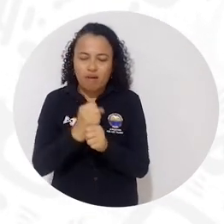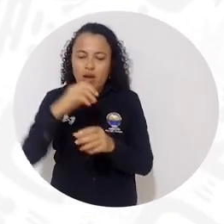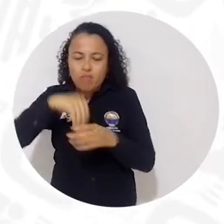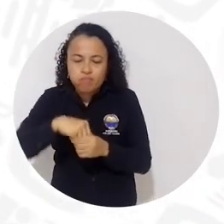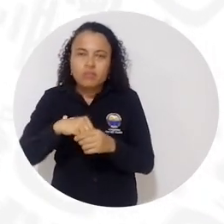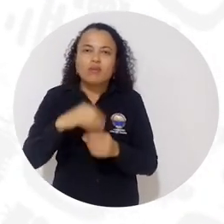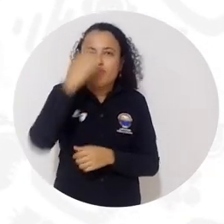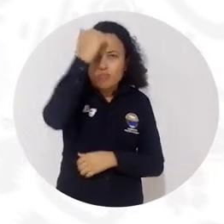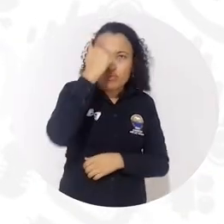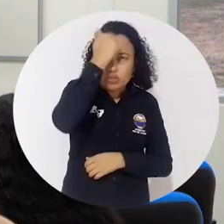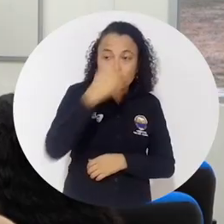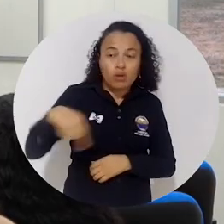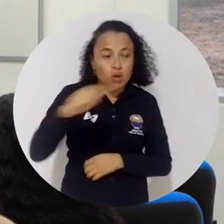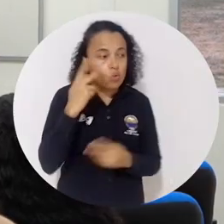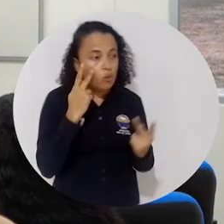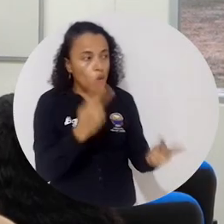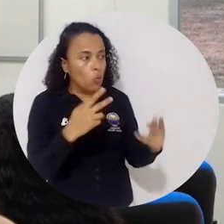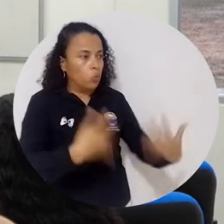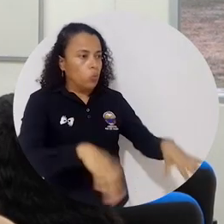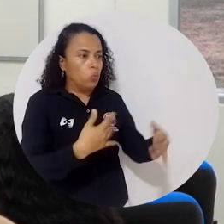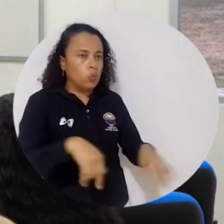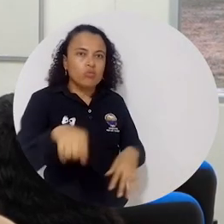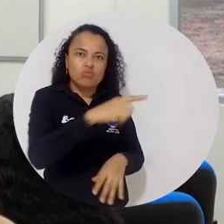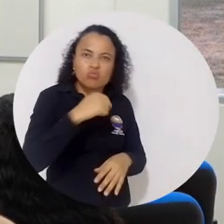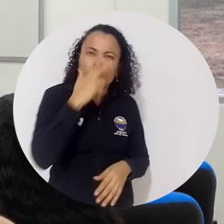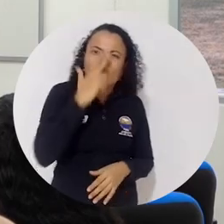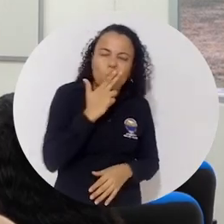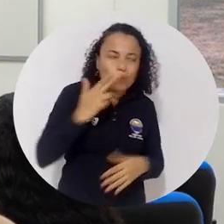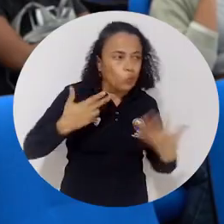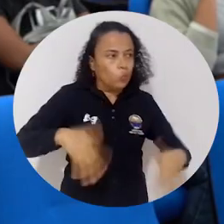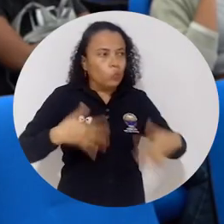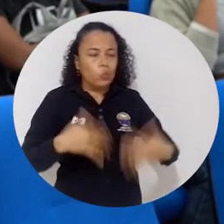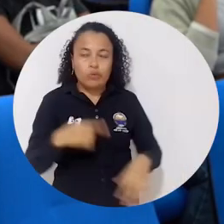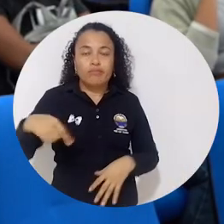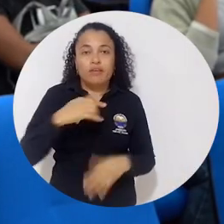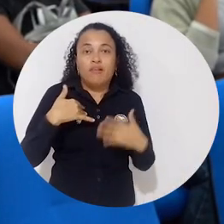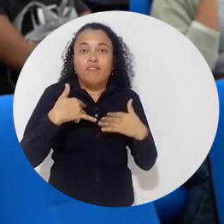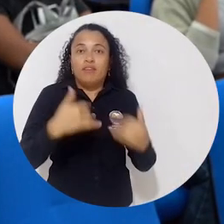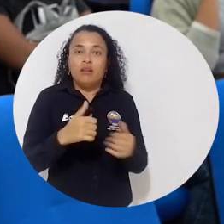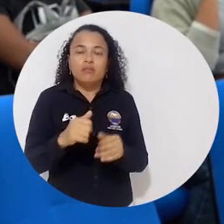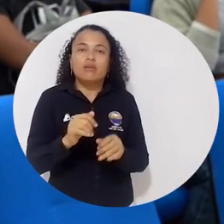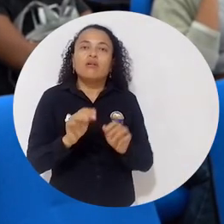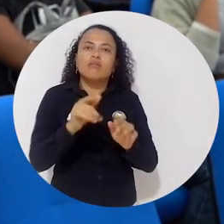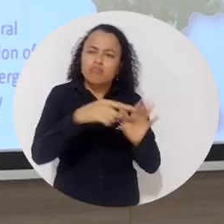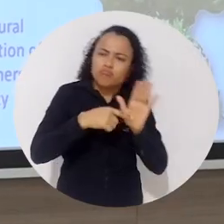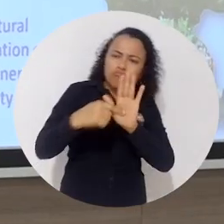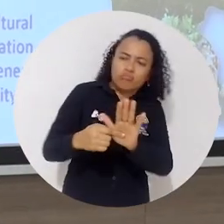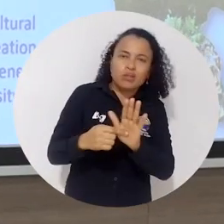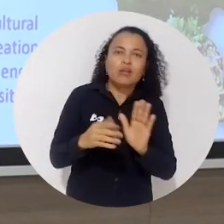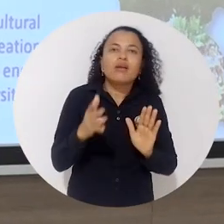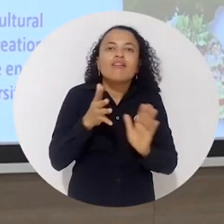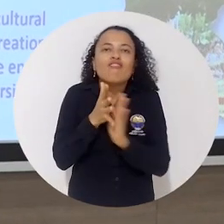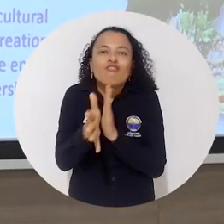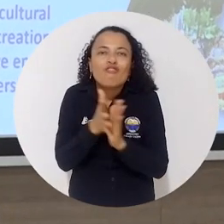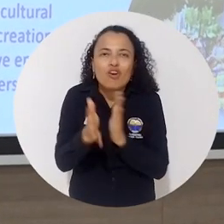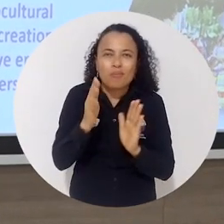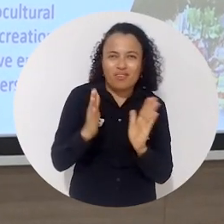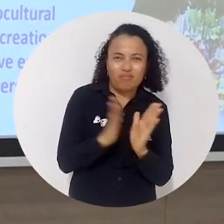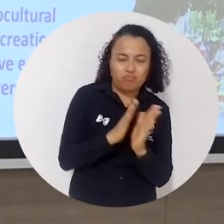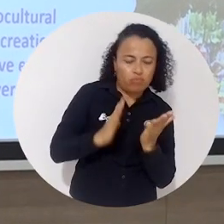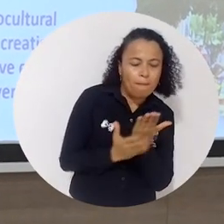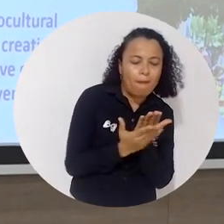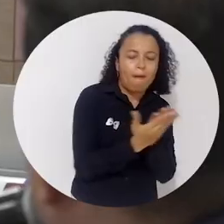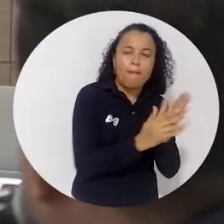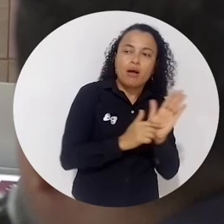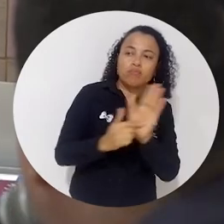nuestros funcionarios, de nuestros docentes. Se fueron gratamente impresionados por el alto nivel de compromiso que tenemos y que fue latente, no solamente en el documento, en el